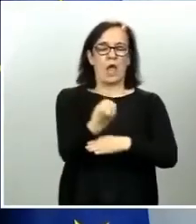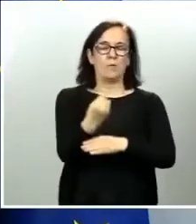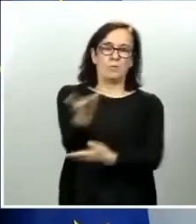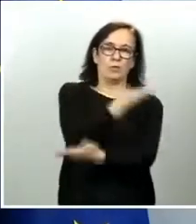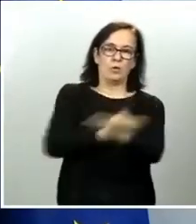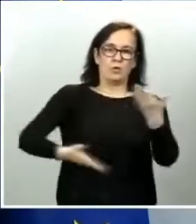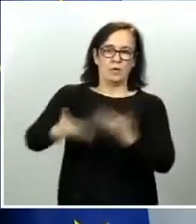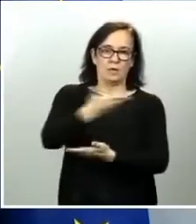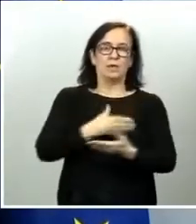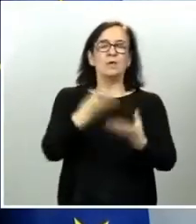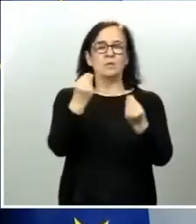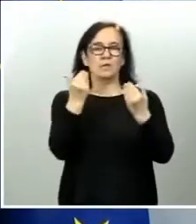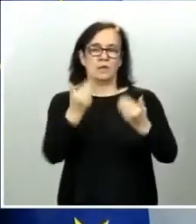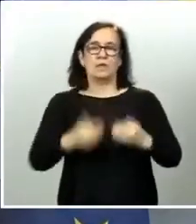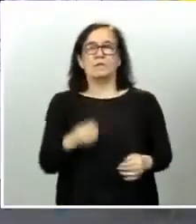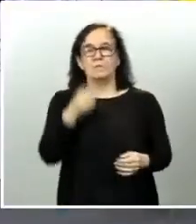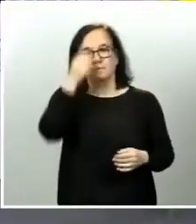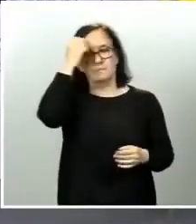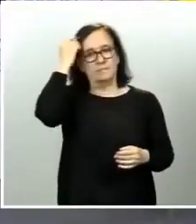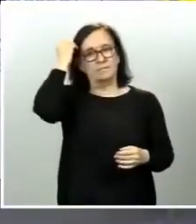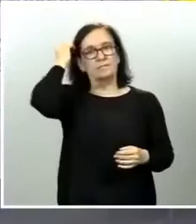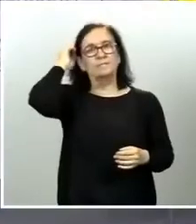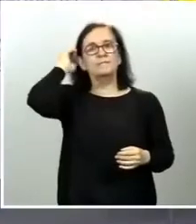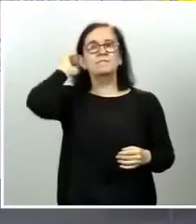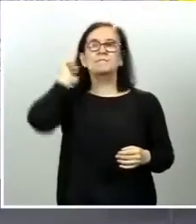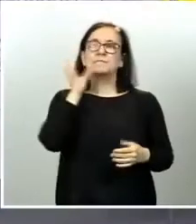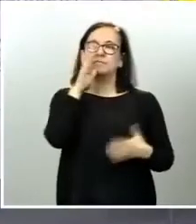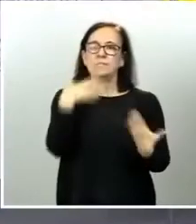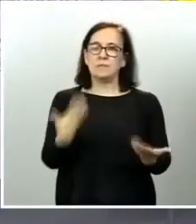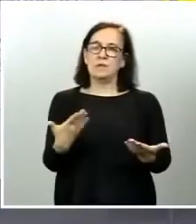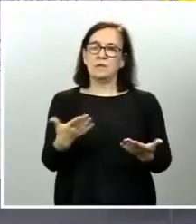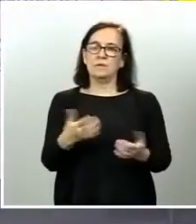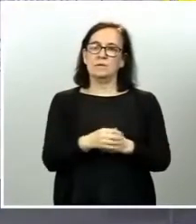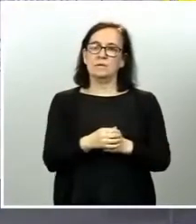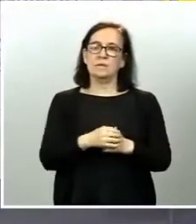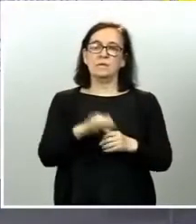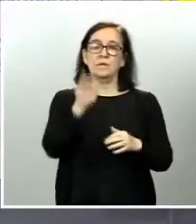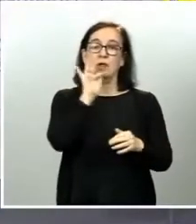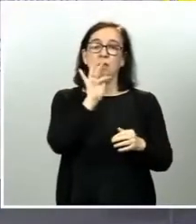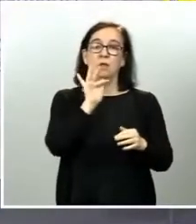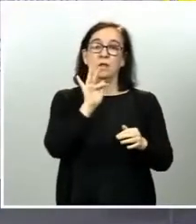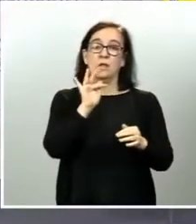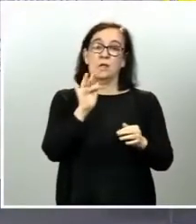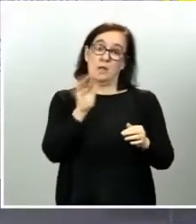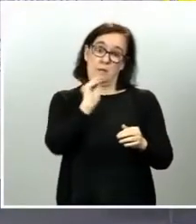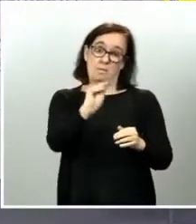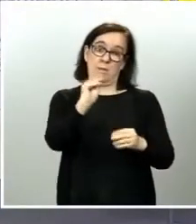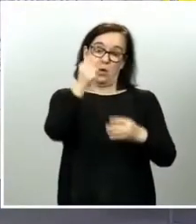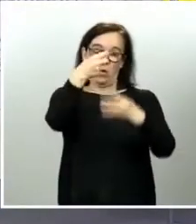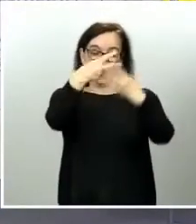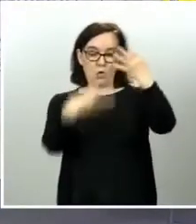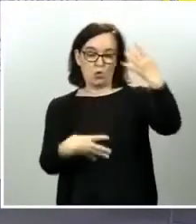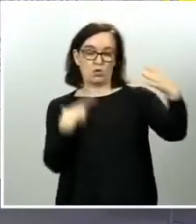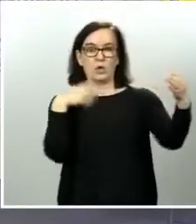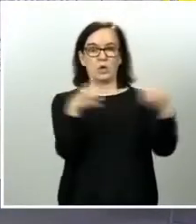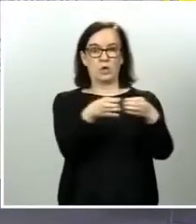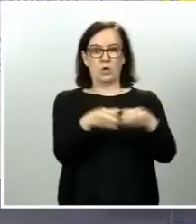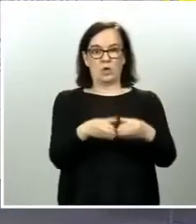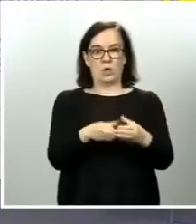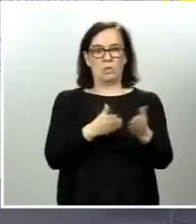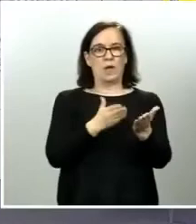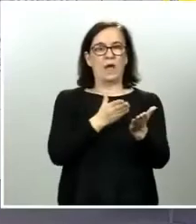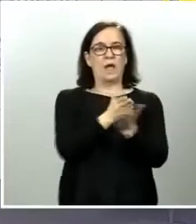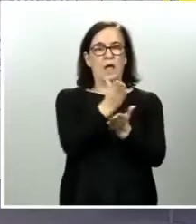otros. Muchas gracias. Pasamos, ministro, si les parece al turno de preguntas en un grupo de medios en el que hoy